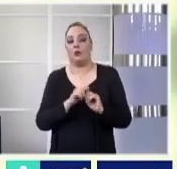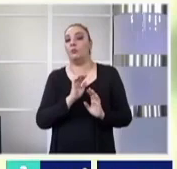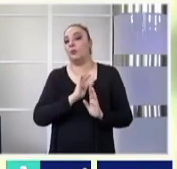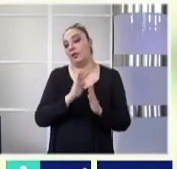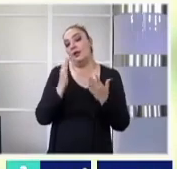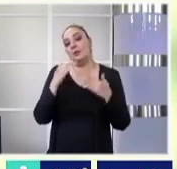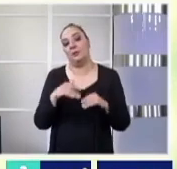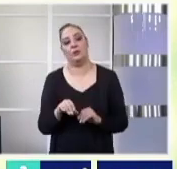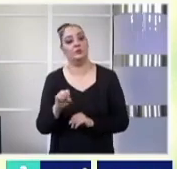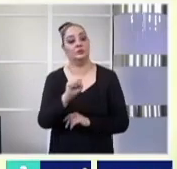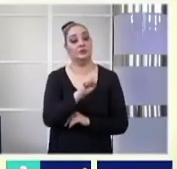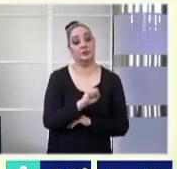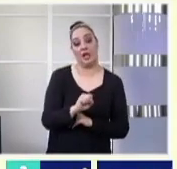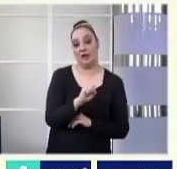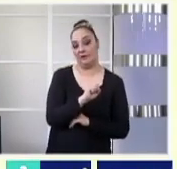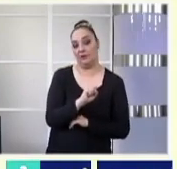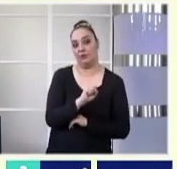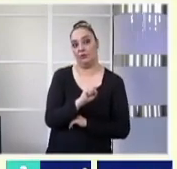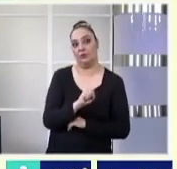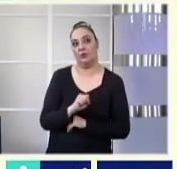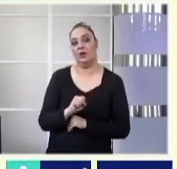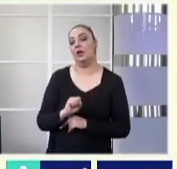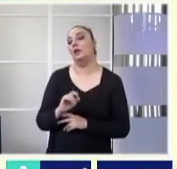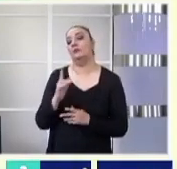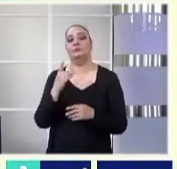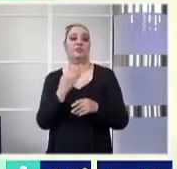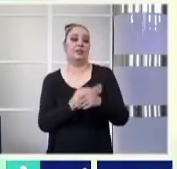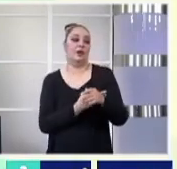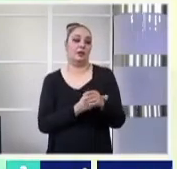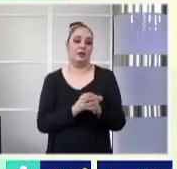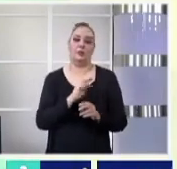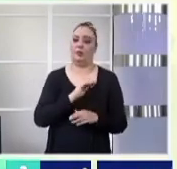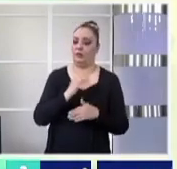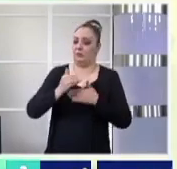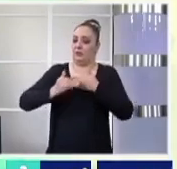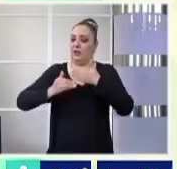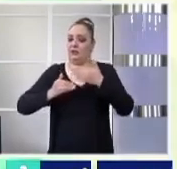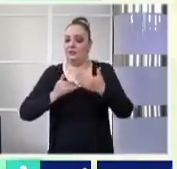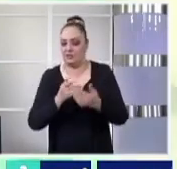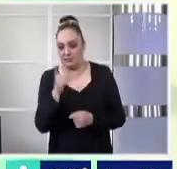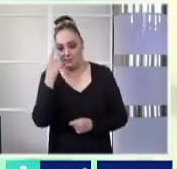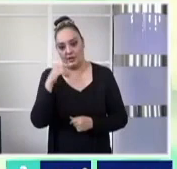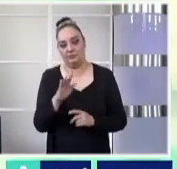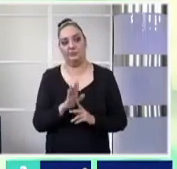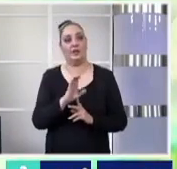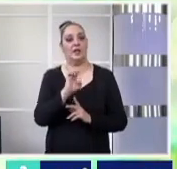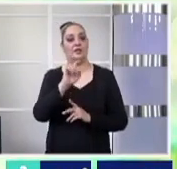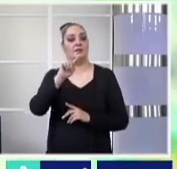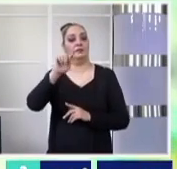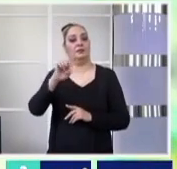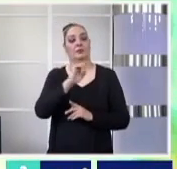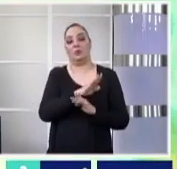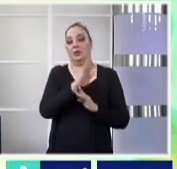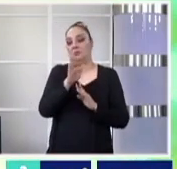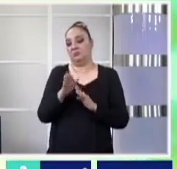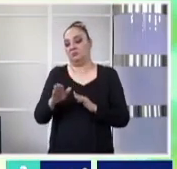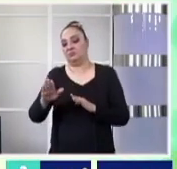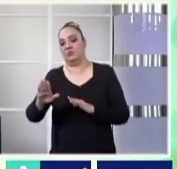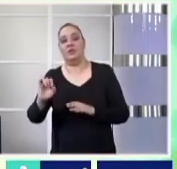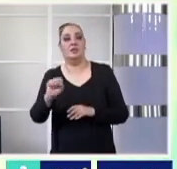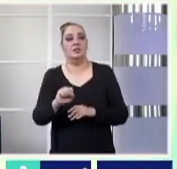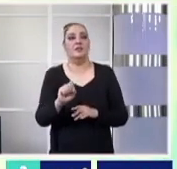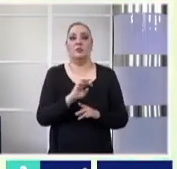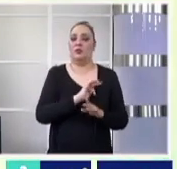esto es el sábado, ya en horas vespertinas avanzando toda la actividad hacia el este, esa baja presión, esa tormenta